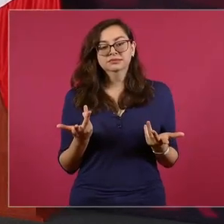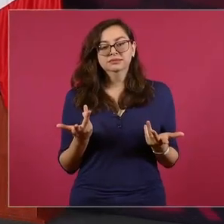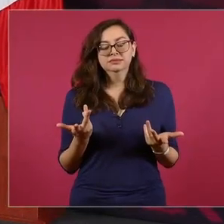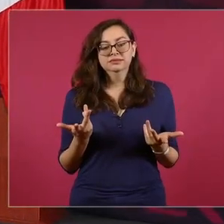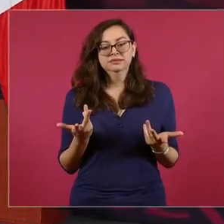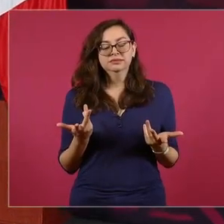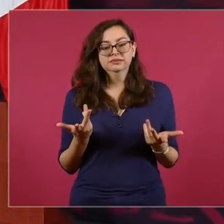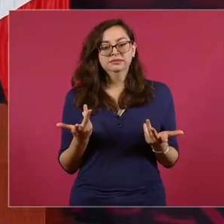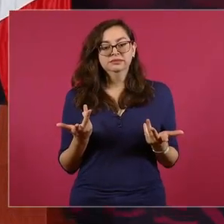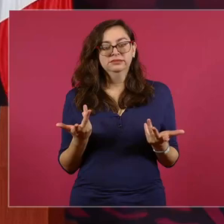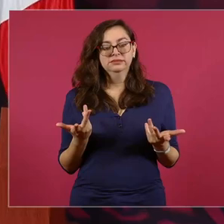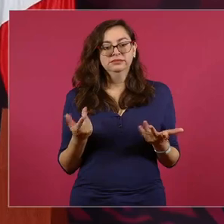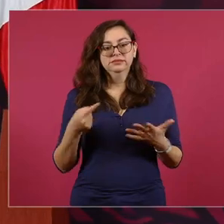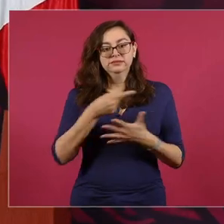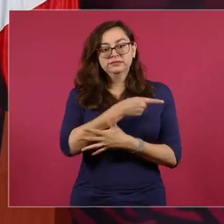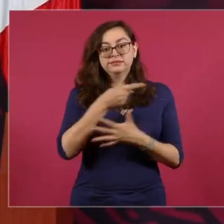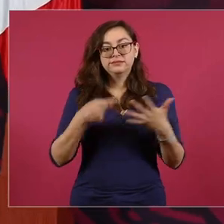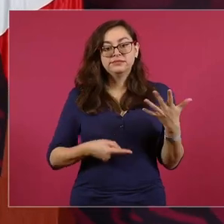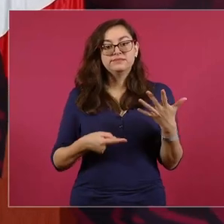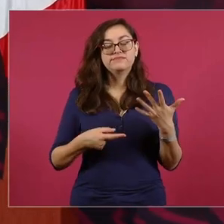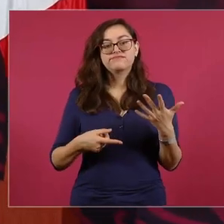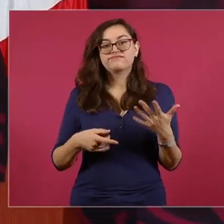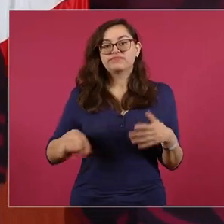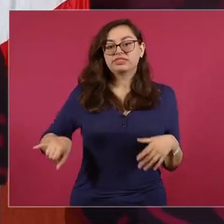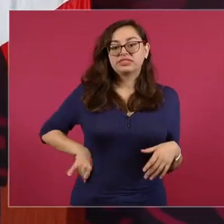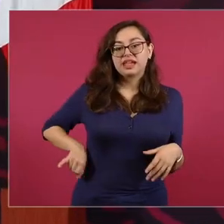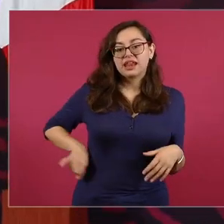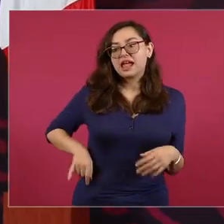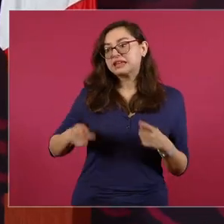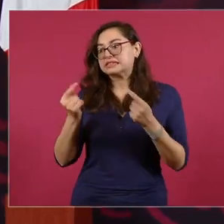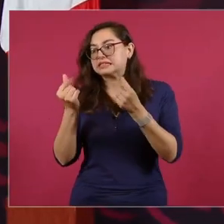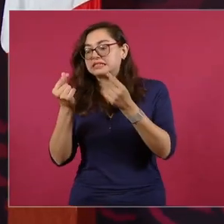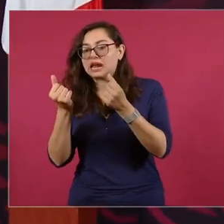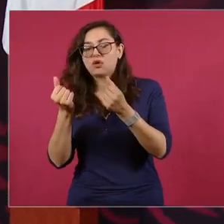pues todo es interés, todo es dinero.